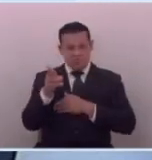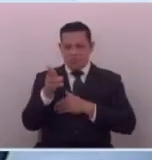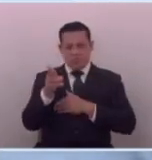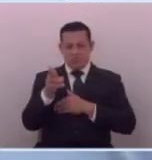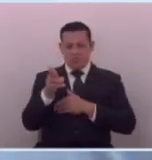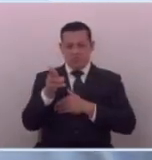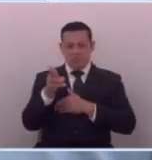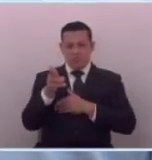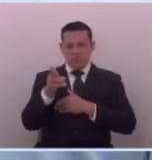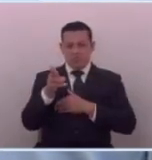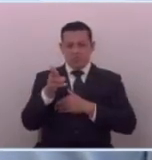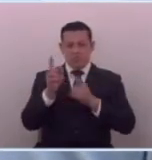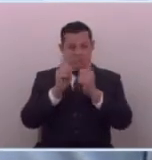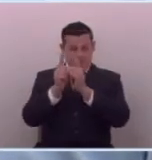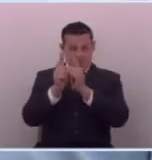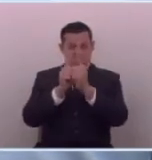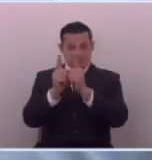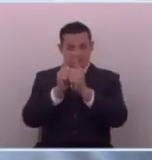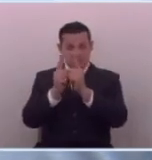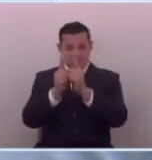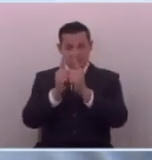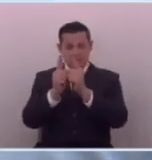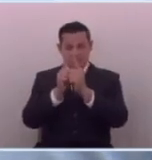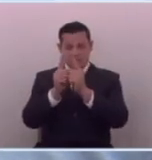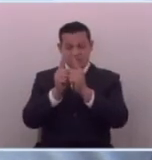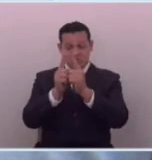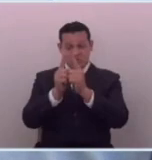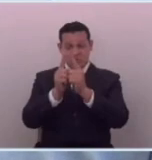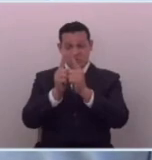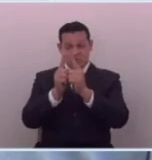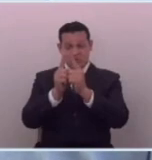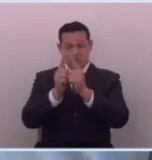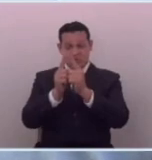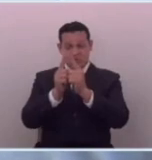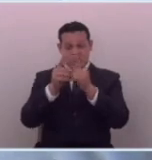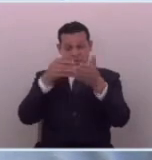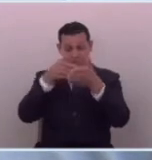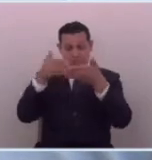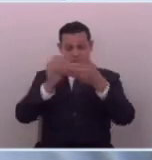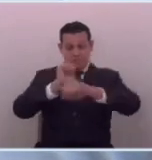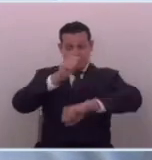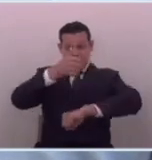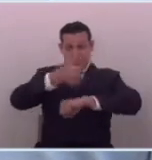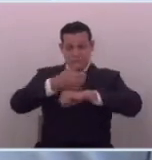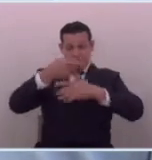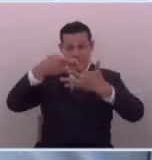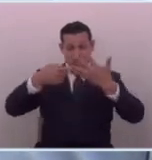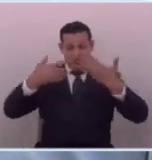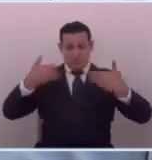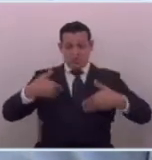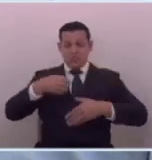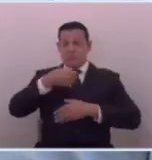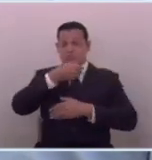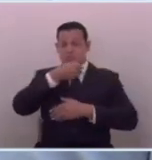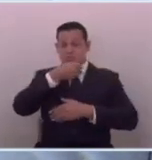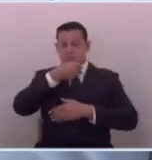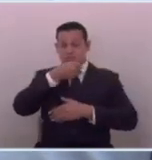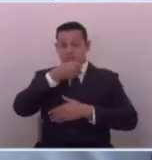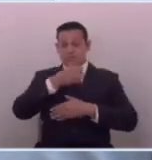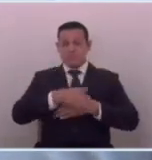está íntimamente relacionado y que uno de sus principios fundamentales es el derecho a la información